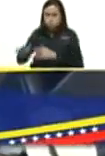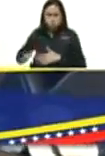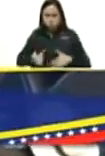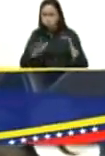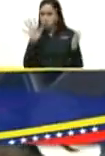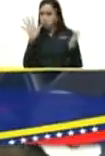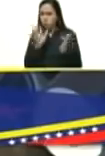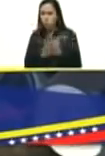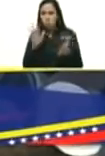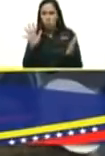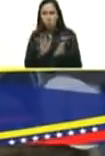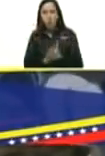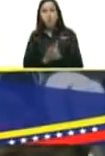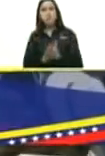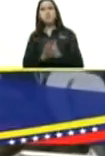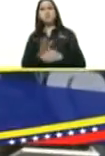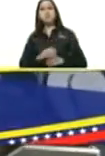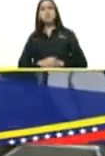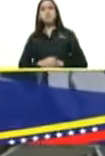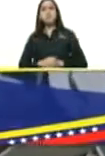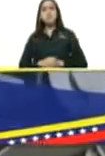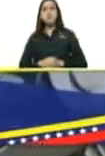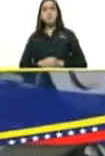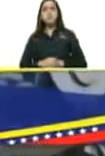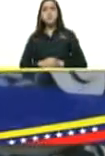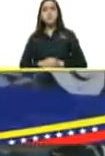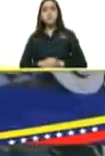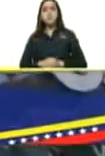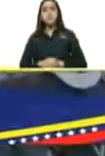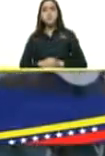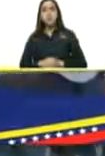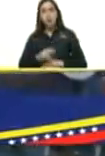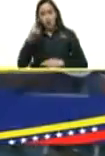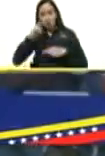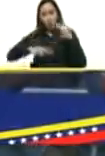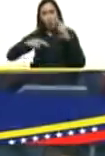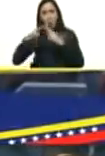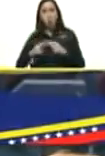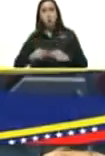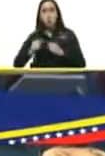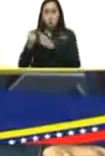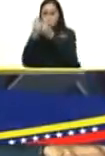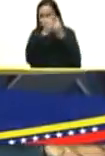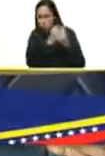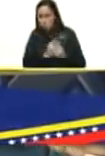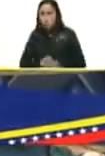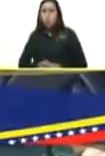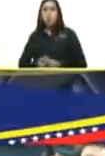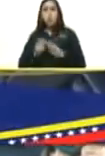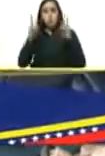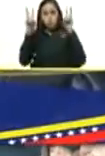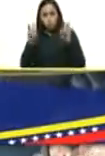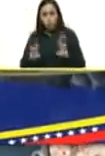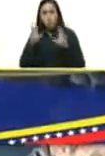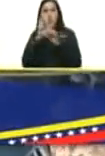bienestar y para encaminar la construcción de una nueva economía y una nueva prosperidad